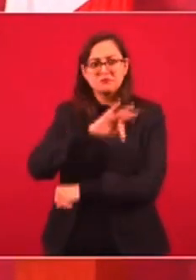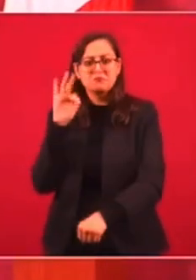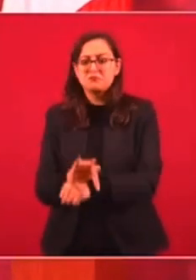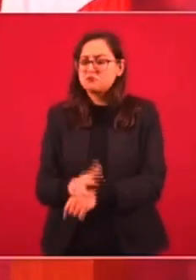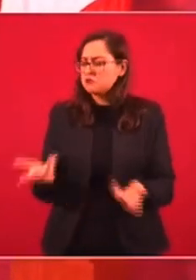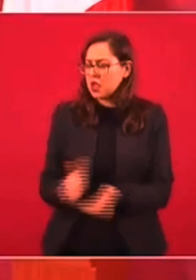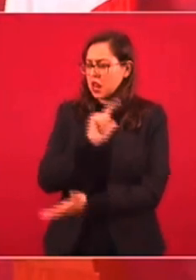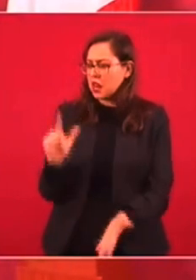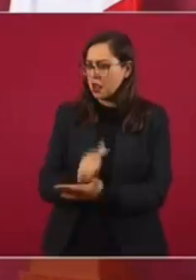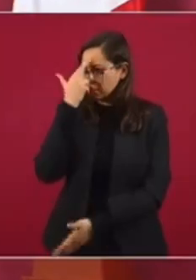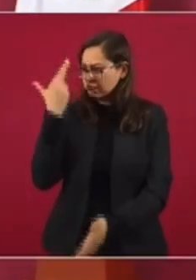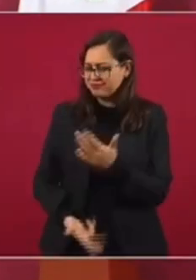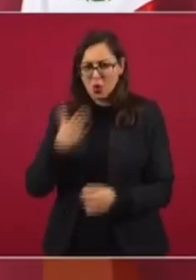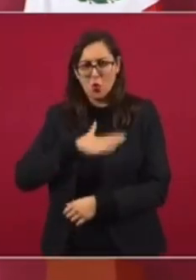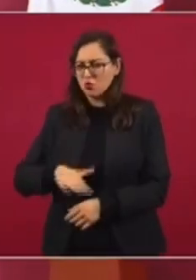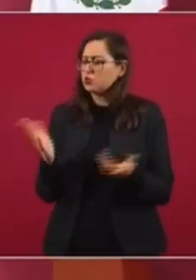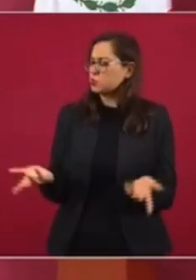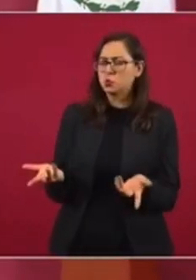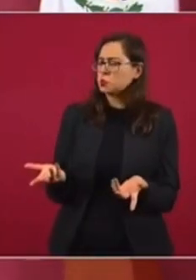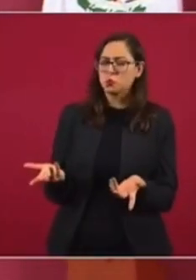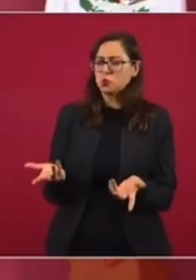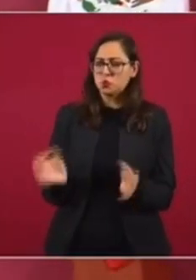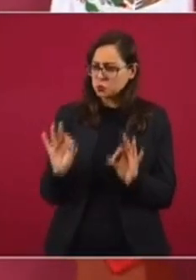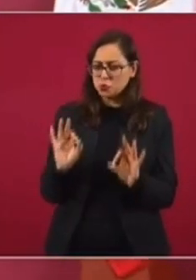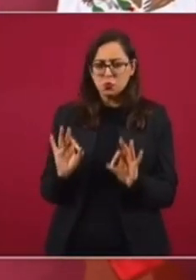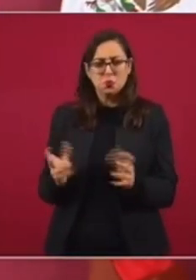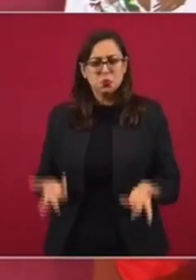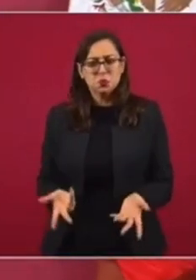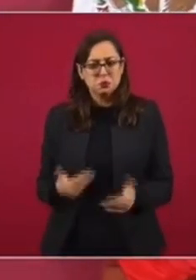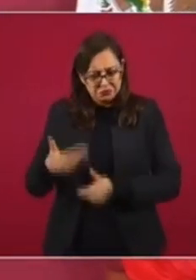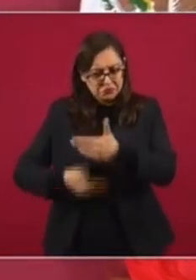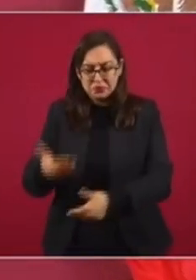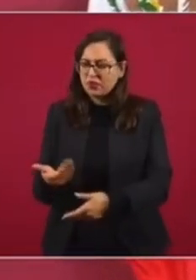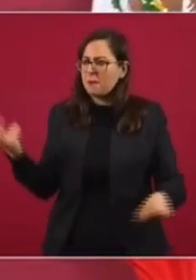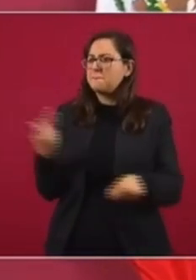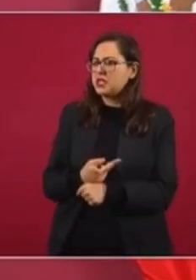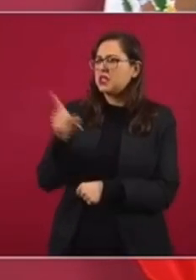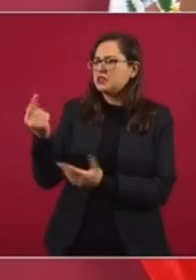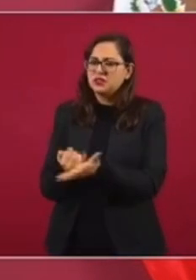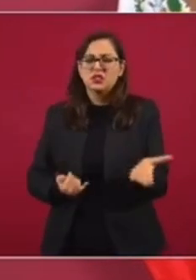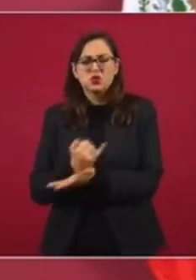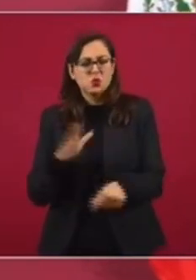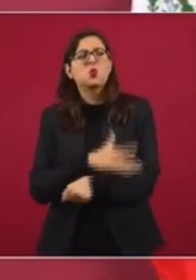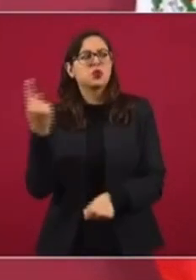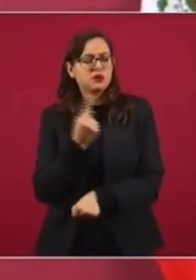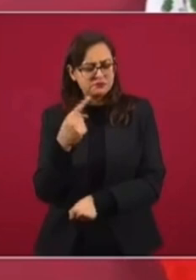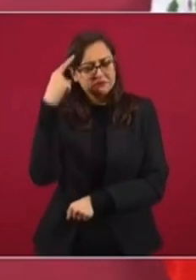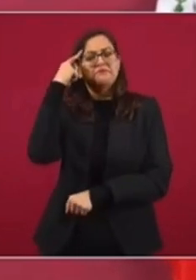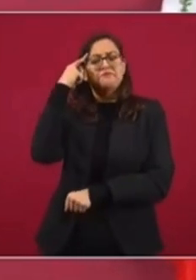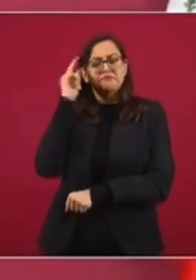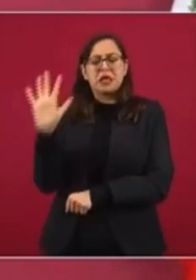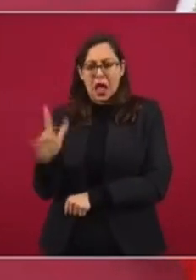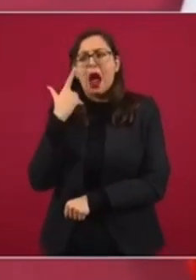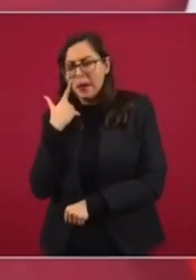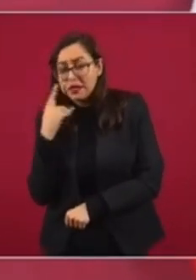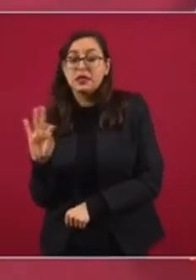No se comete ninguna injusticia. No conozco el fondo del asunto, pero es muy probable que esté vinculado con